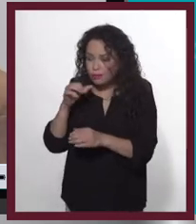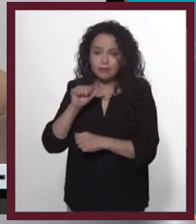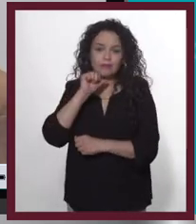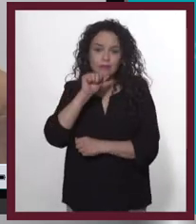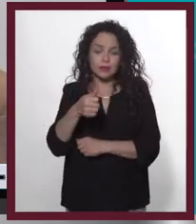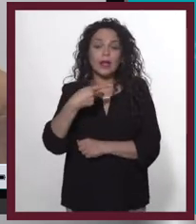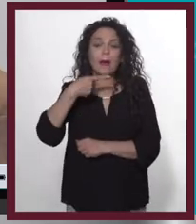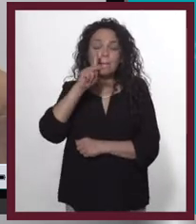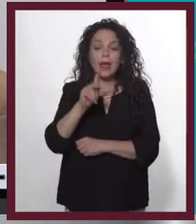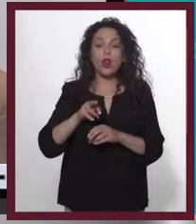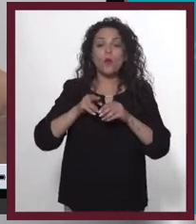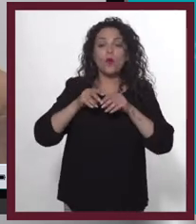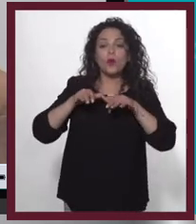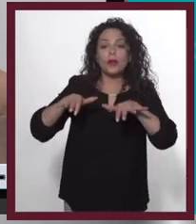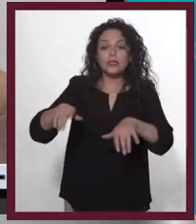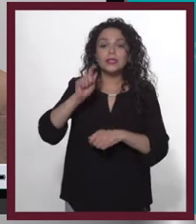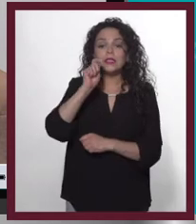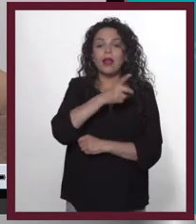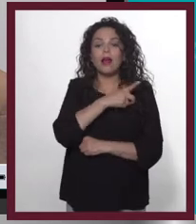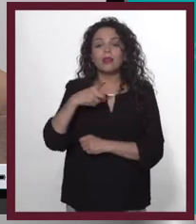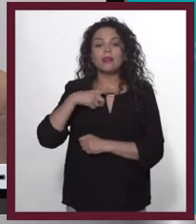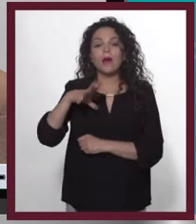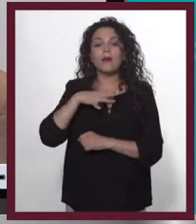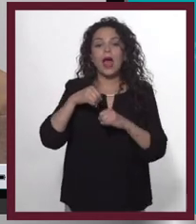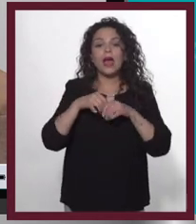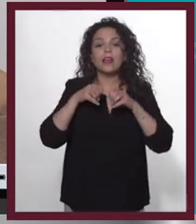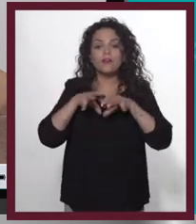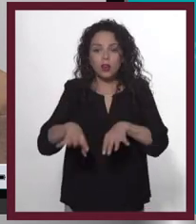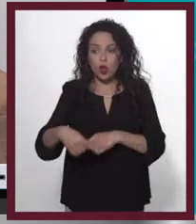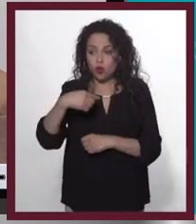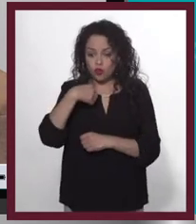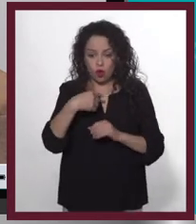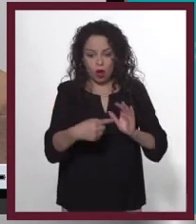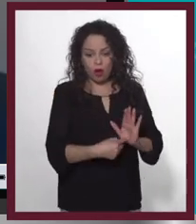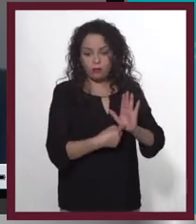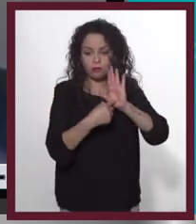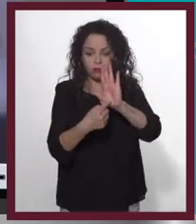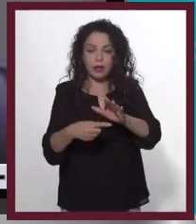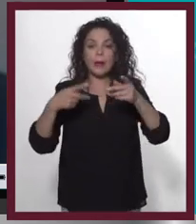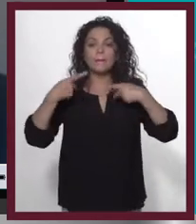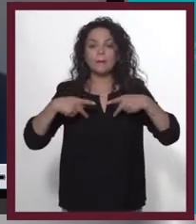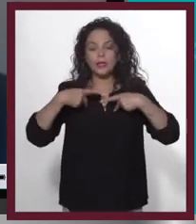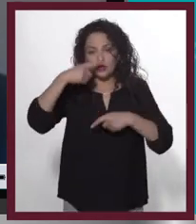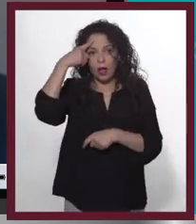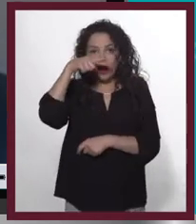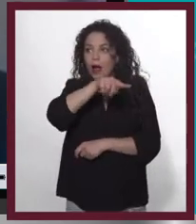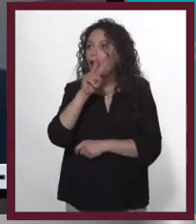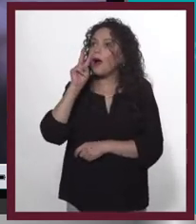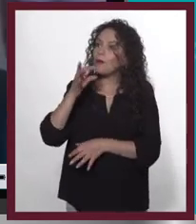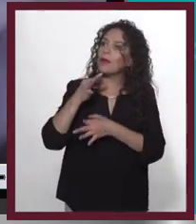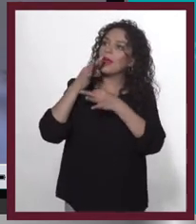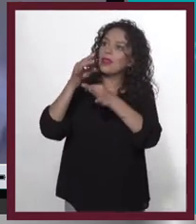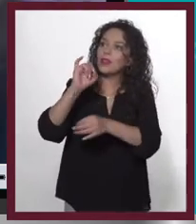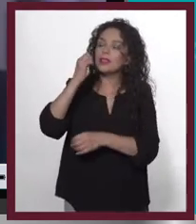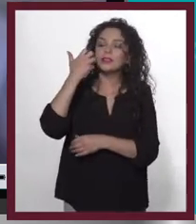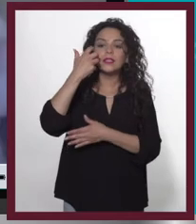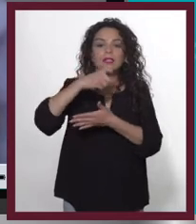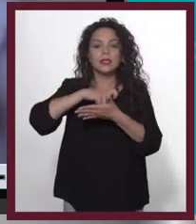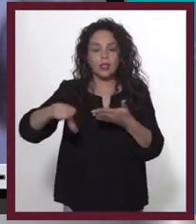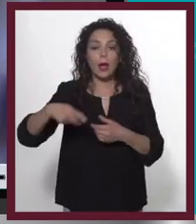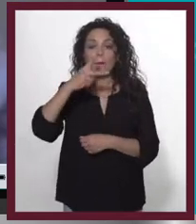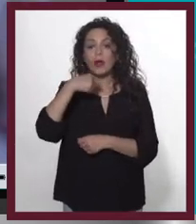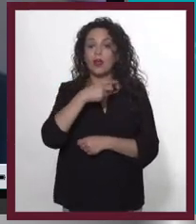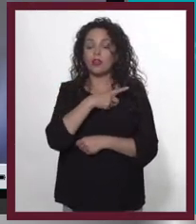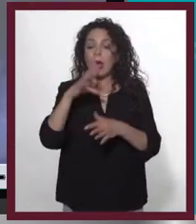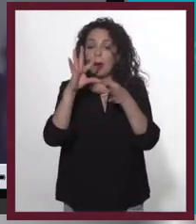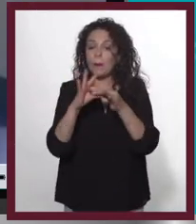tendremos que ir es a que la publicidad sea informativa. Publico yo algo a los consumidores donde les explico